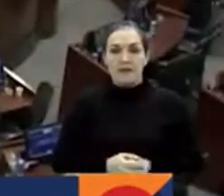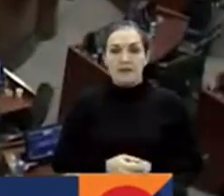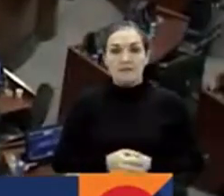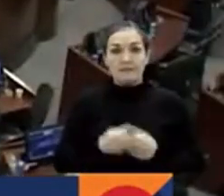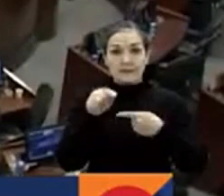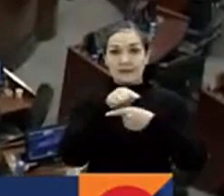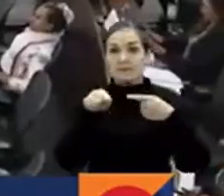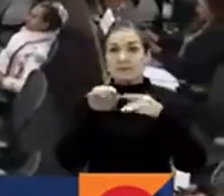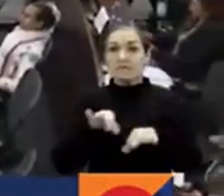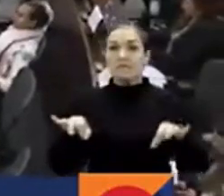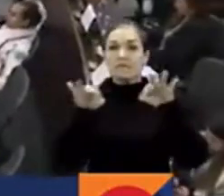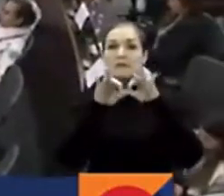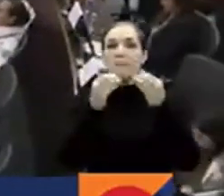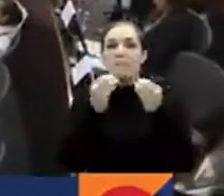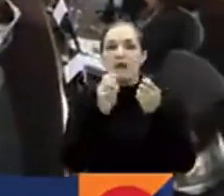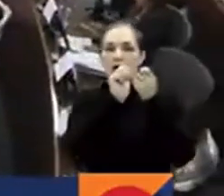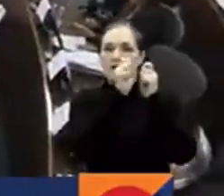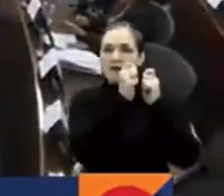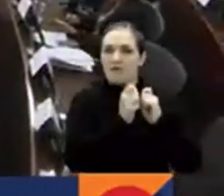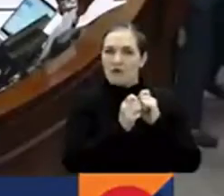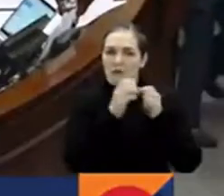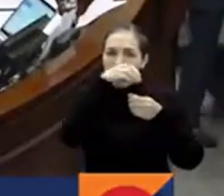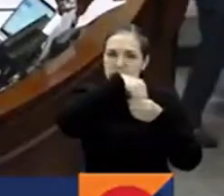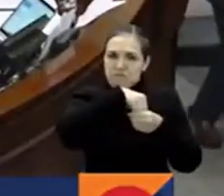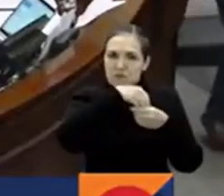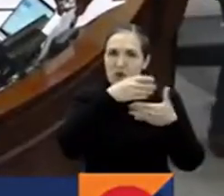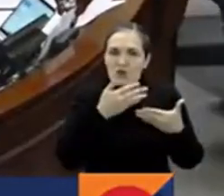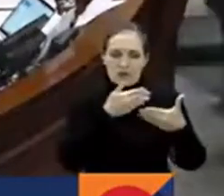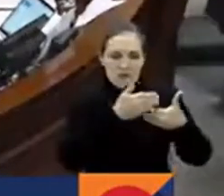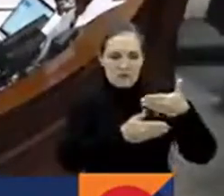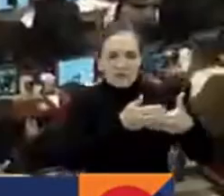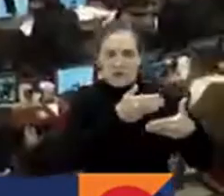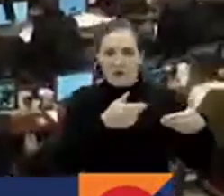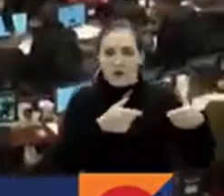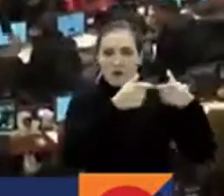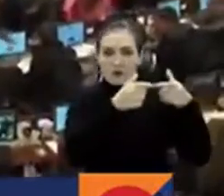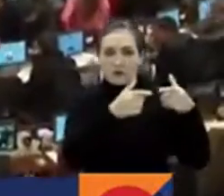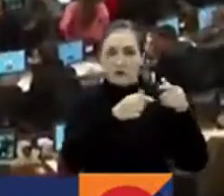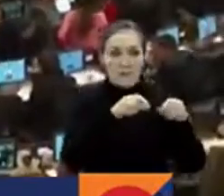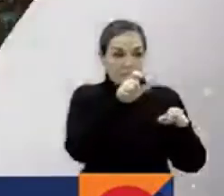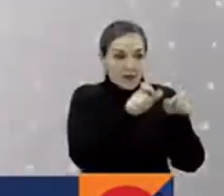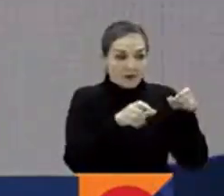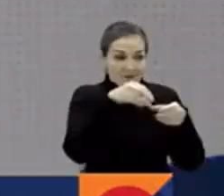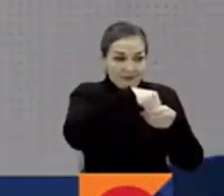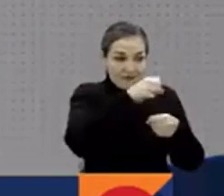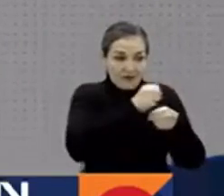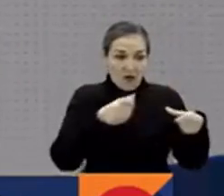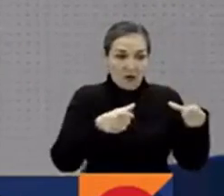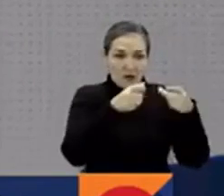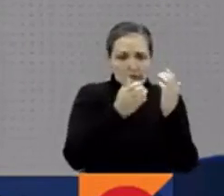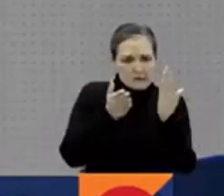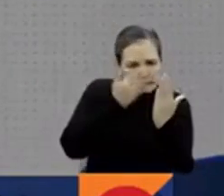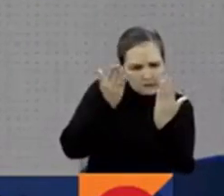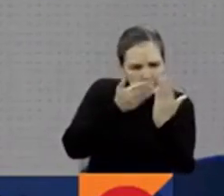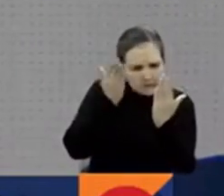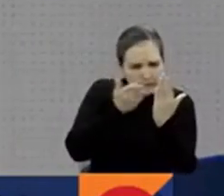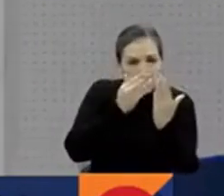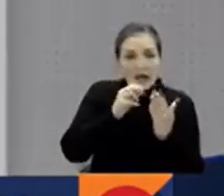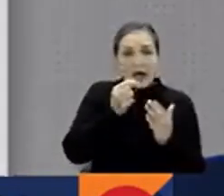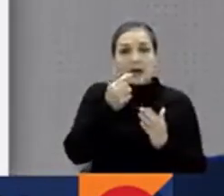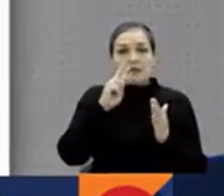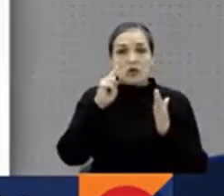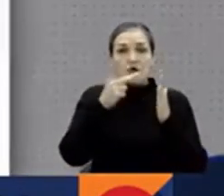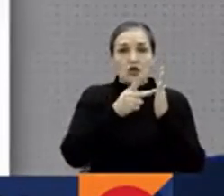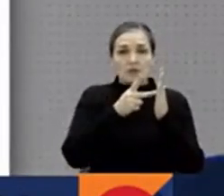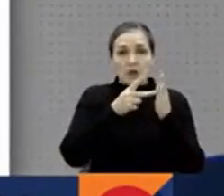reformas en el Congreso. Legisladores deberán evaluar cerca de 2.000 páginas de las iniciativas. 2.800